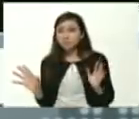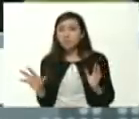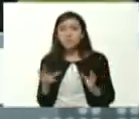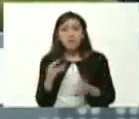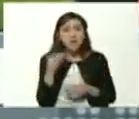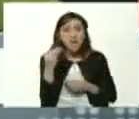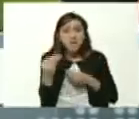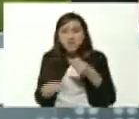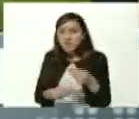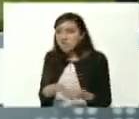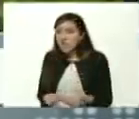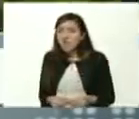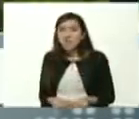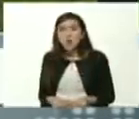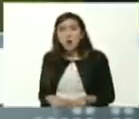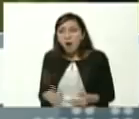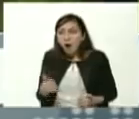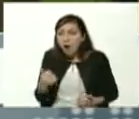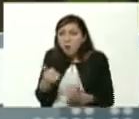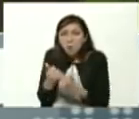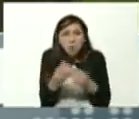mucha complicidad